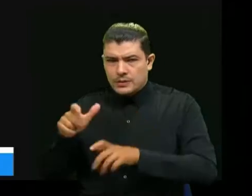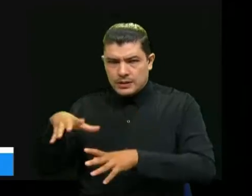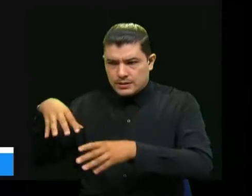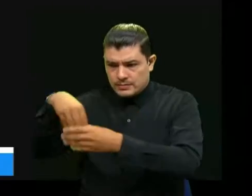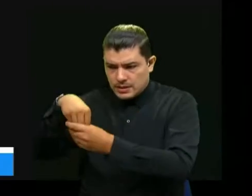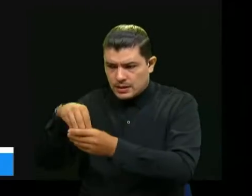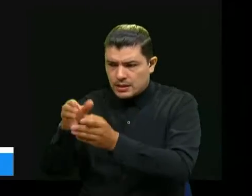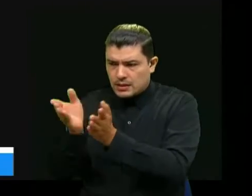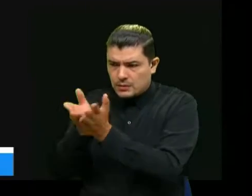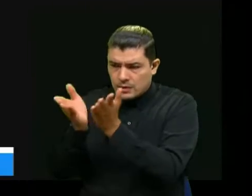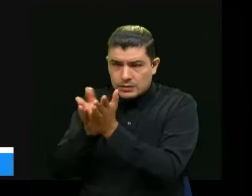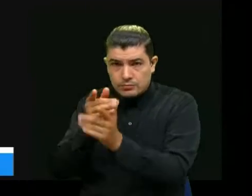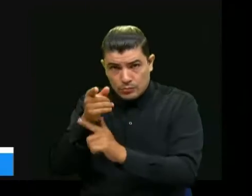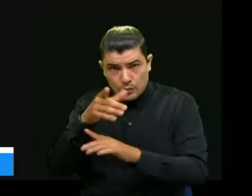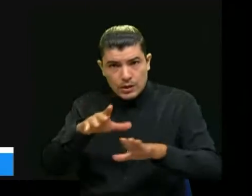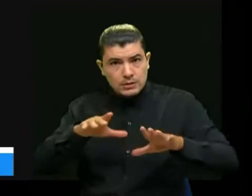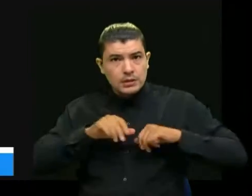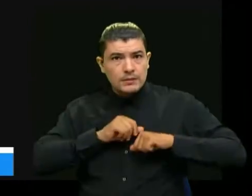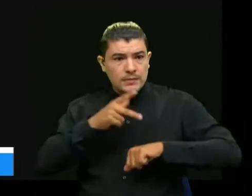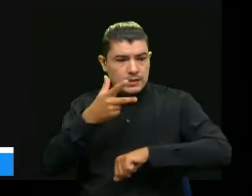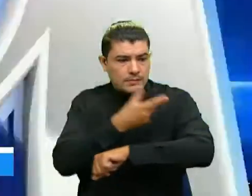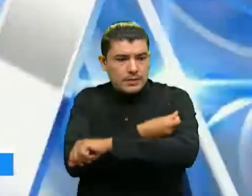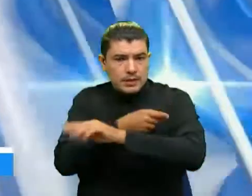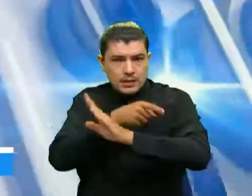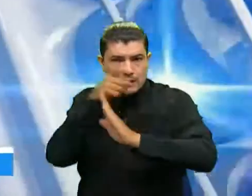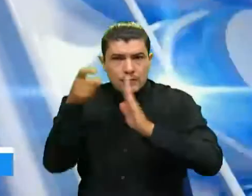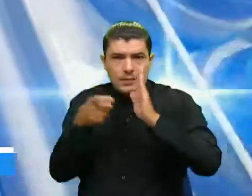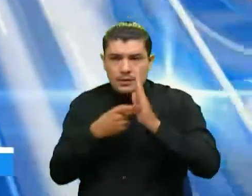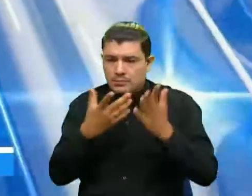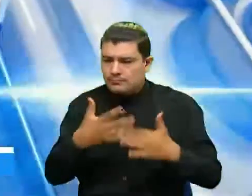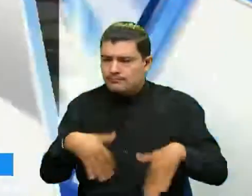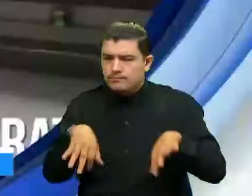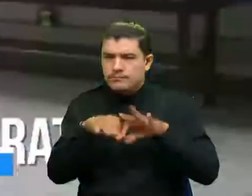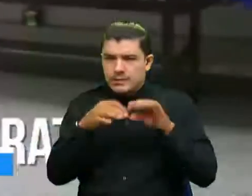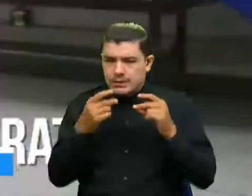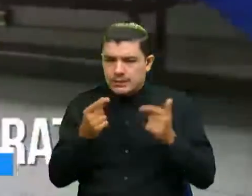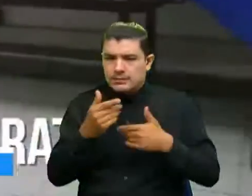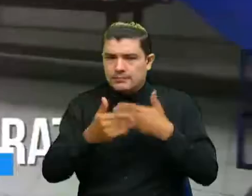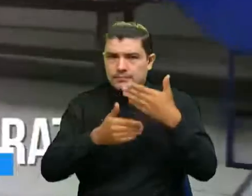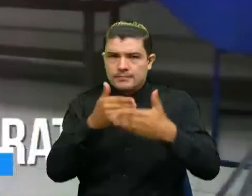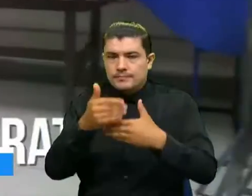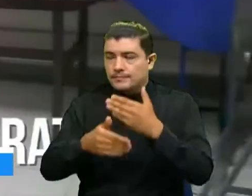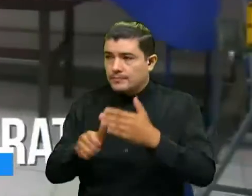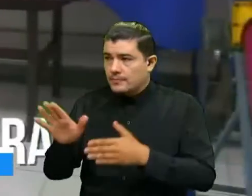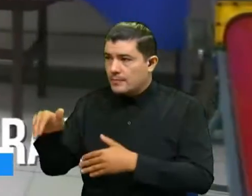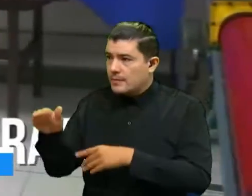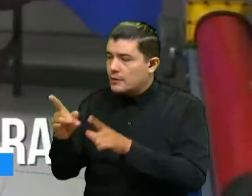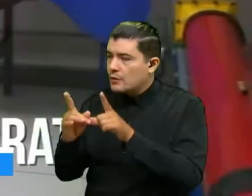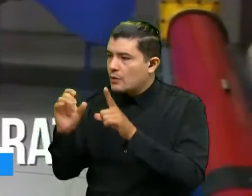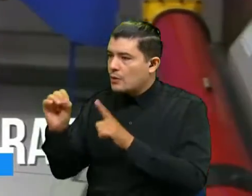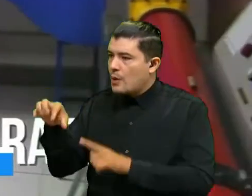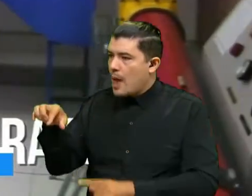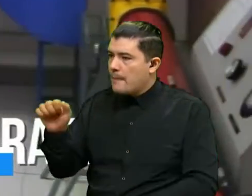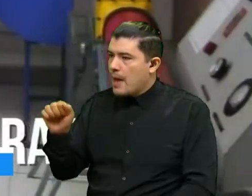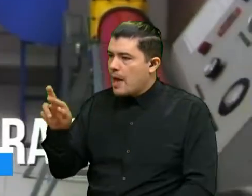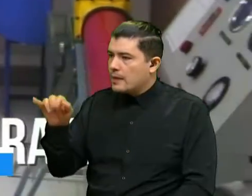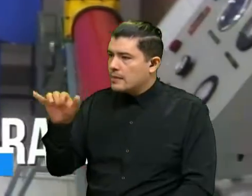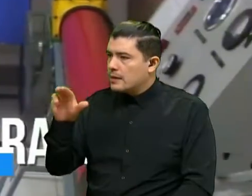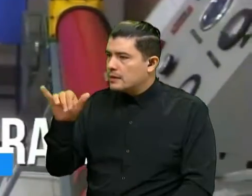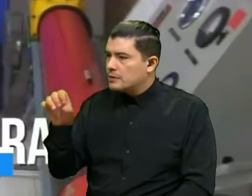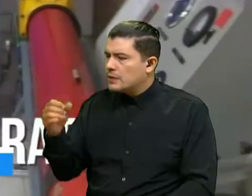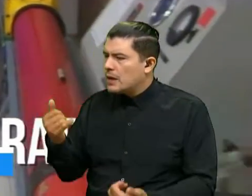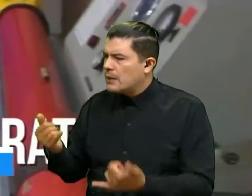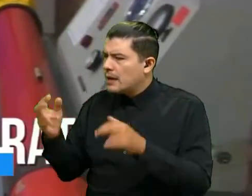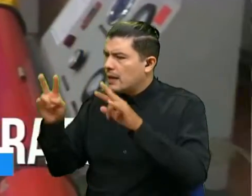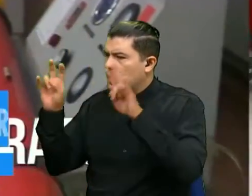que vayamos a vacunarnos y tener los esquemas completos lo más pronto posible Doctor Patricio, ¿cómo viven ustedes todo este tema?